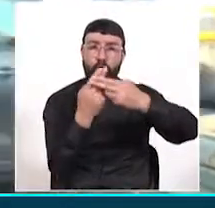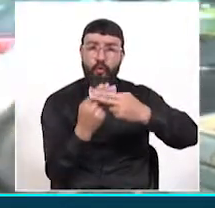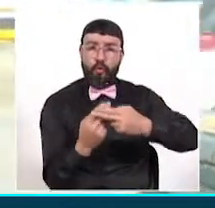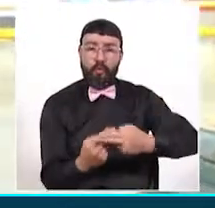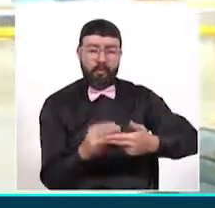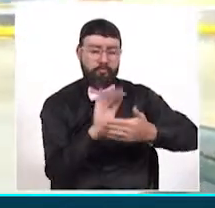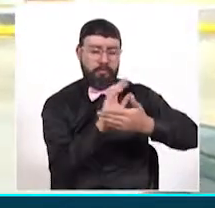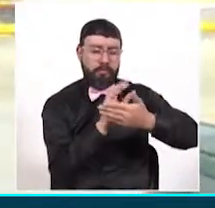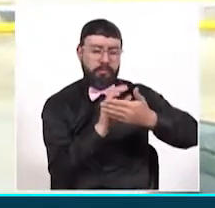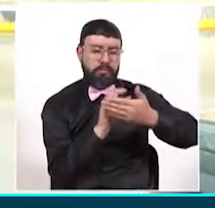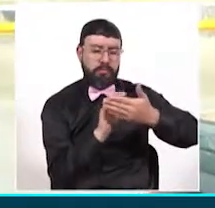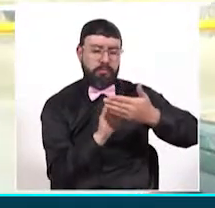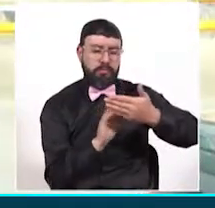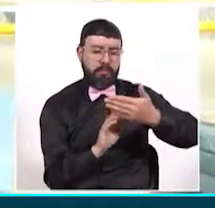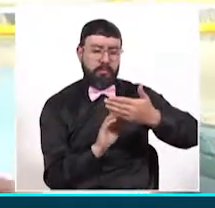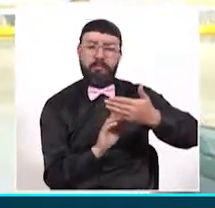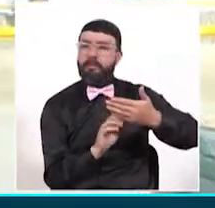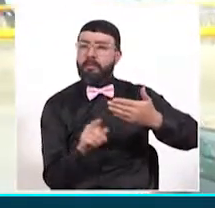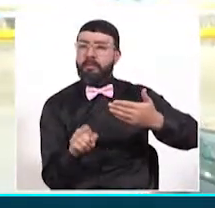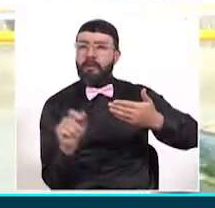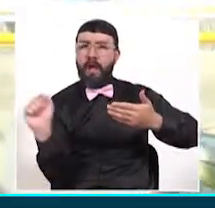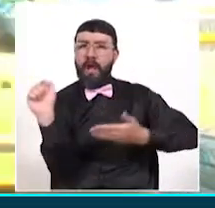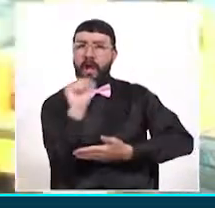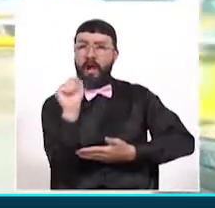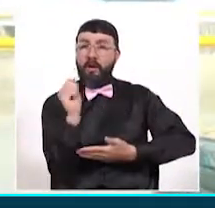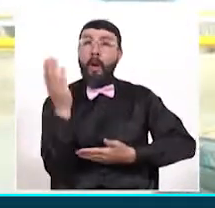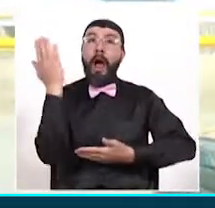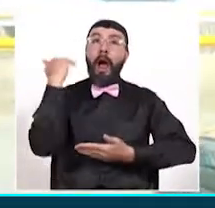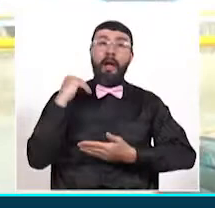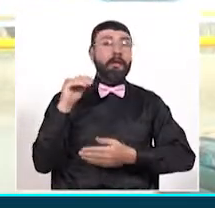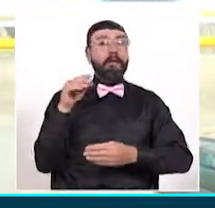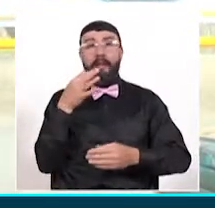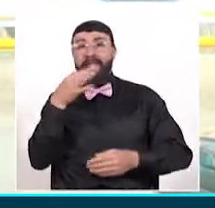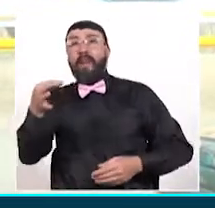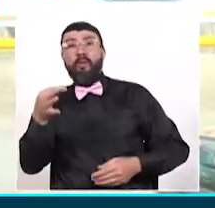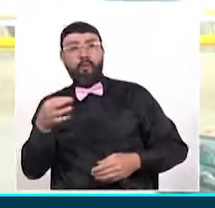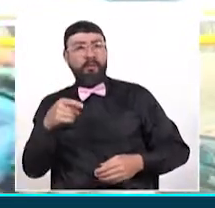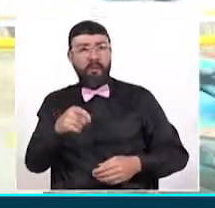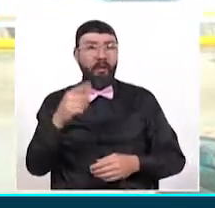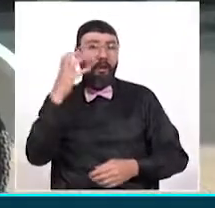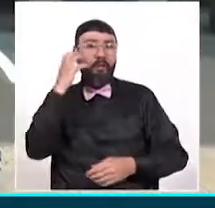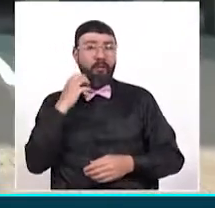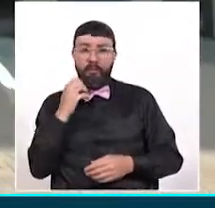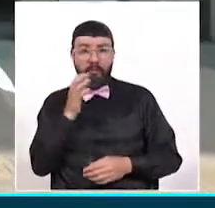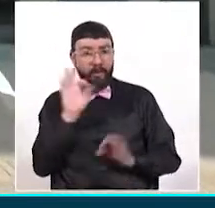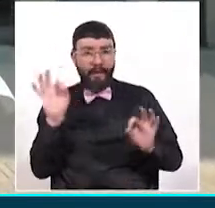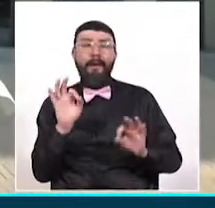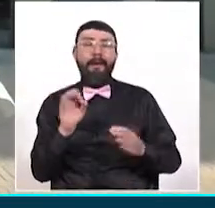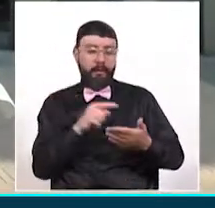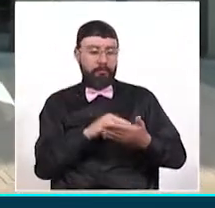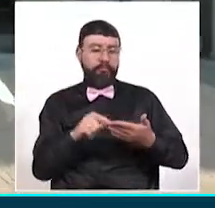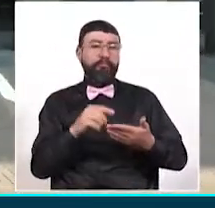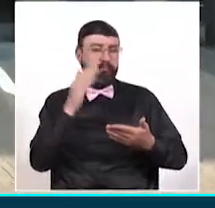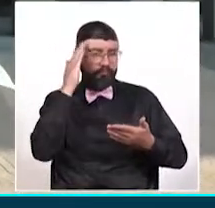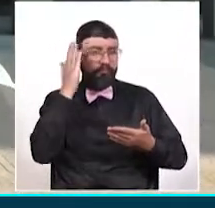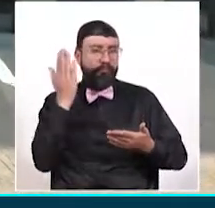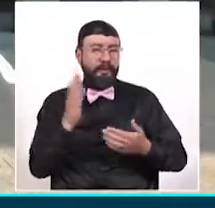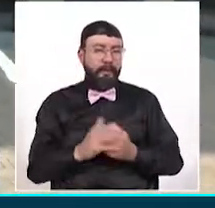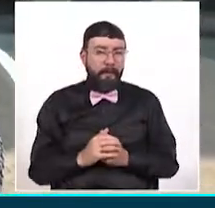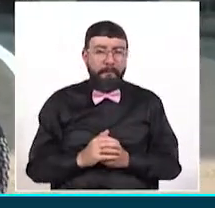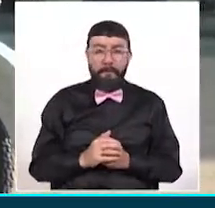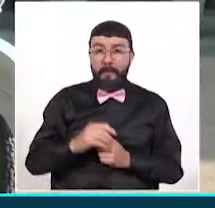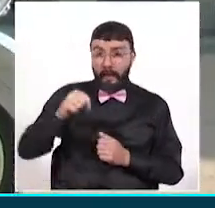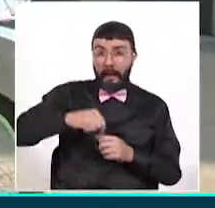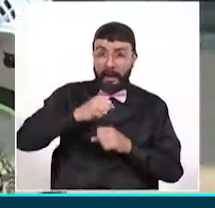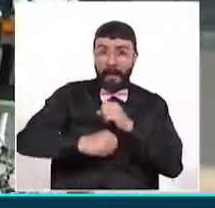verificando que el vehículo no tenga ningún requerimiento de alguna autoridad competente. En lo corrido del año, las autoridades han